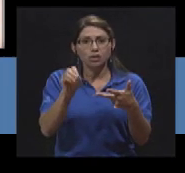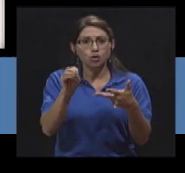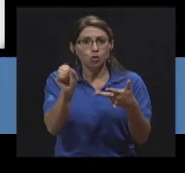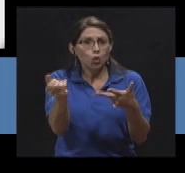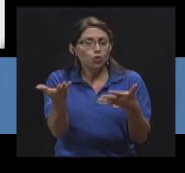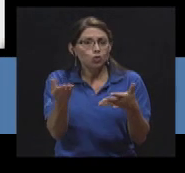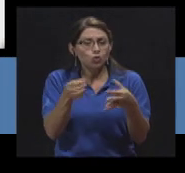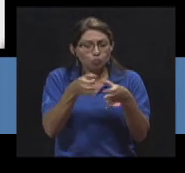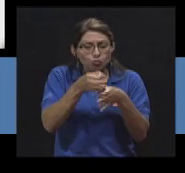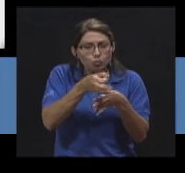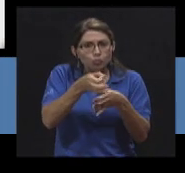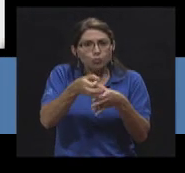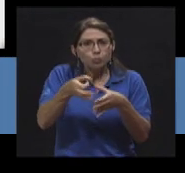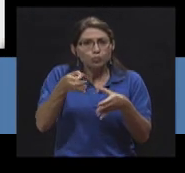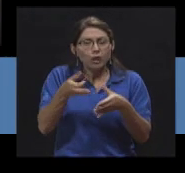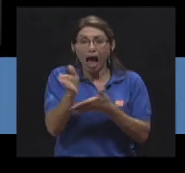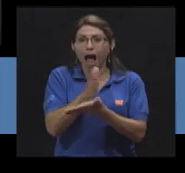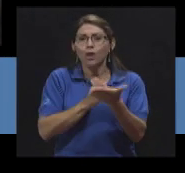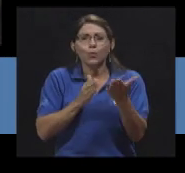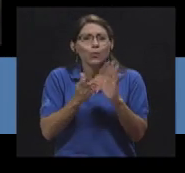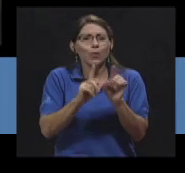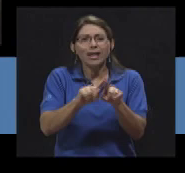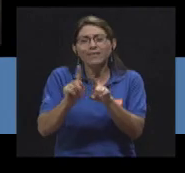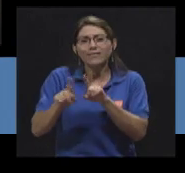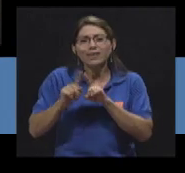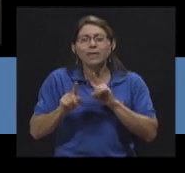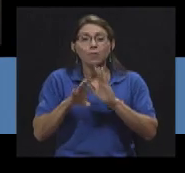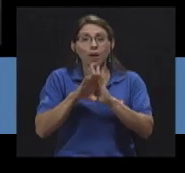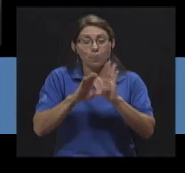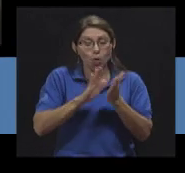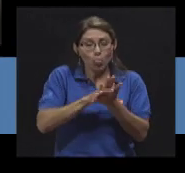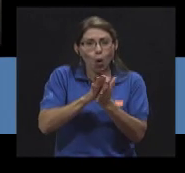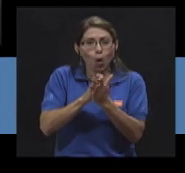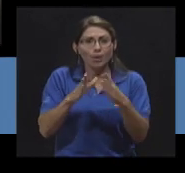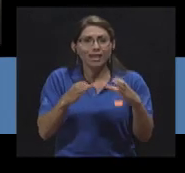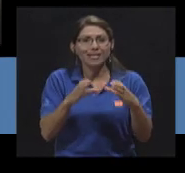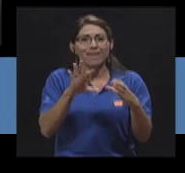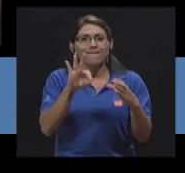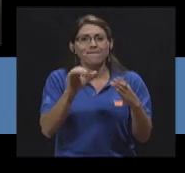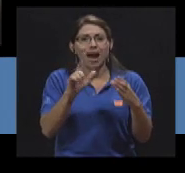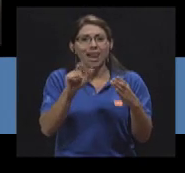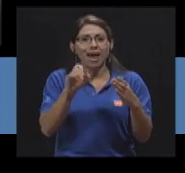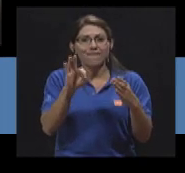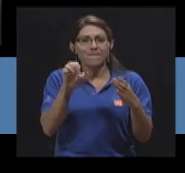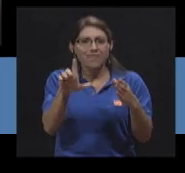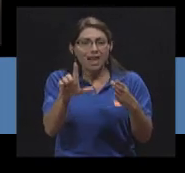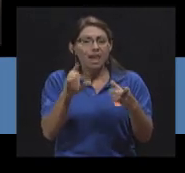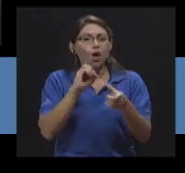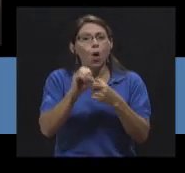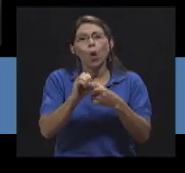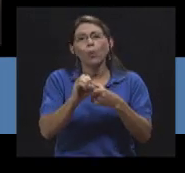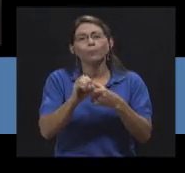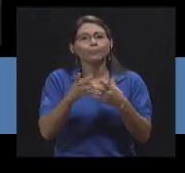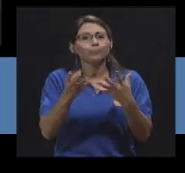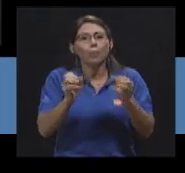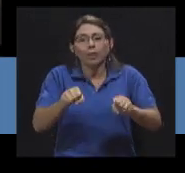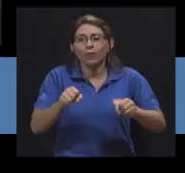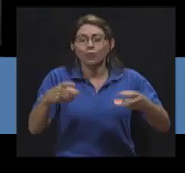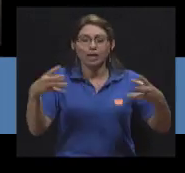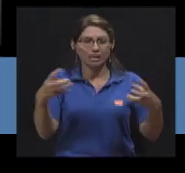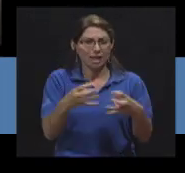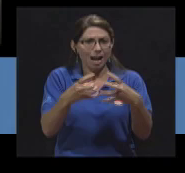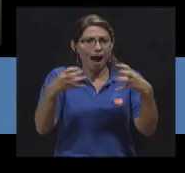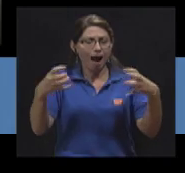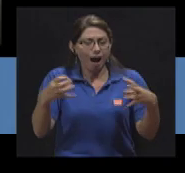derivados de leguminosas, unas tortas de falafel, puede hacer una buena